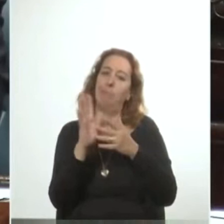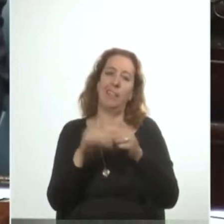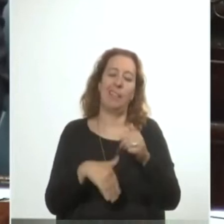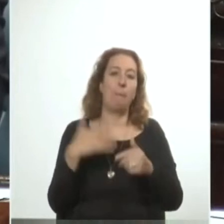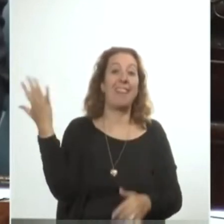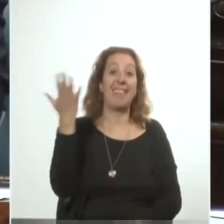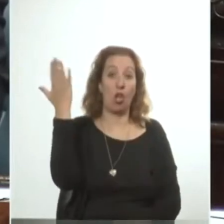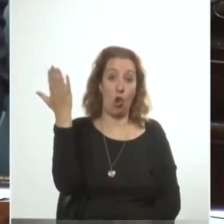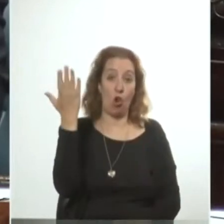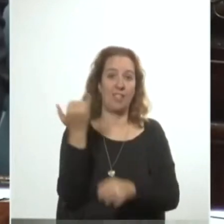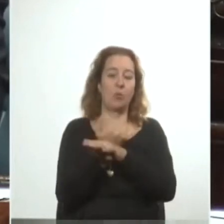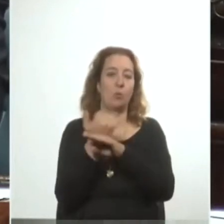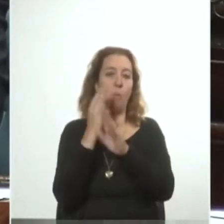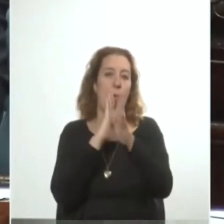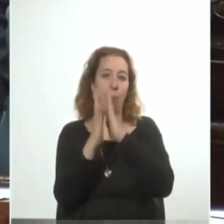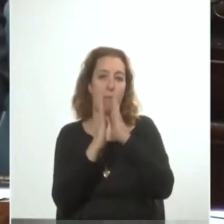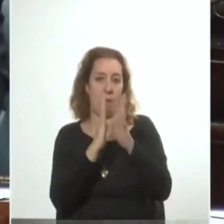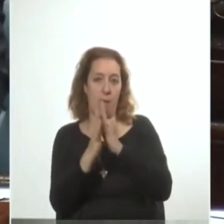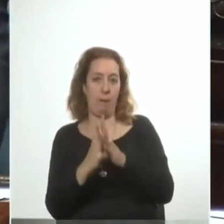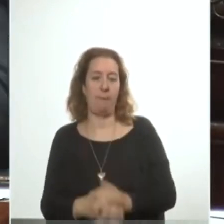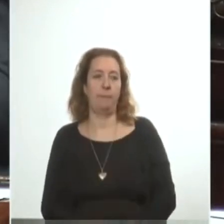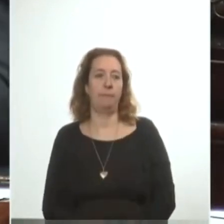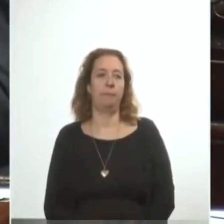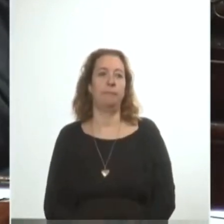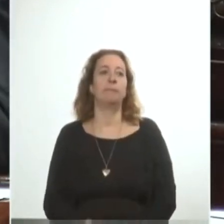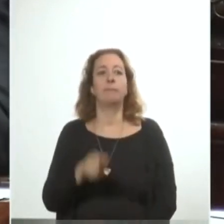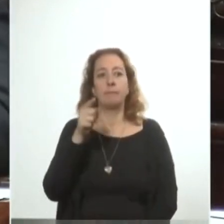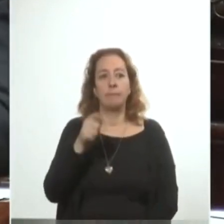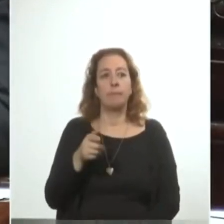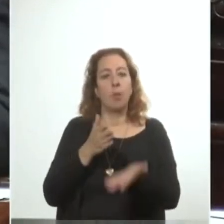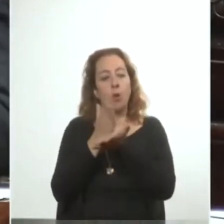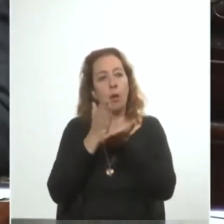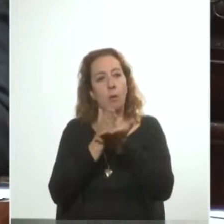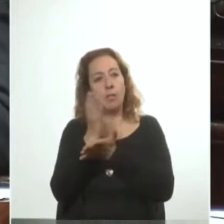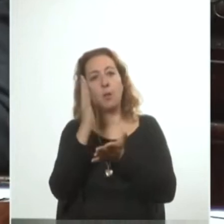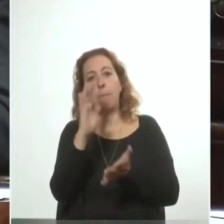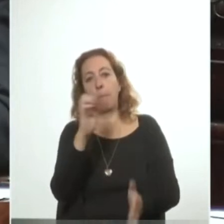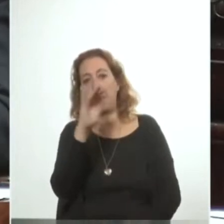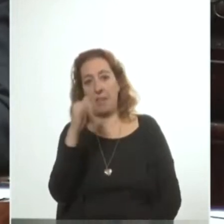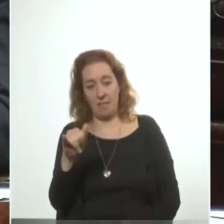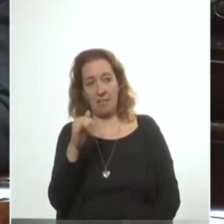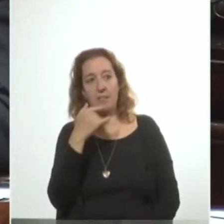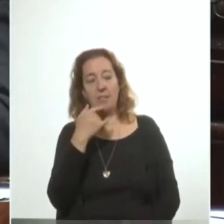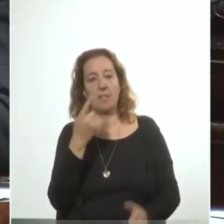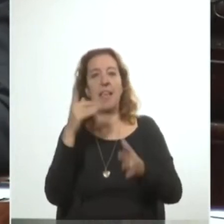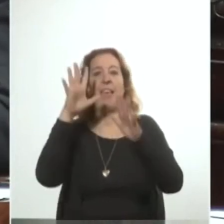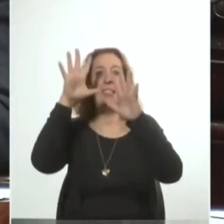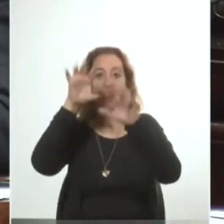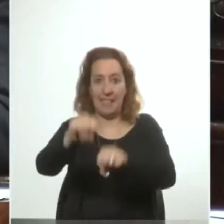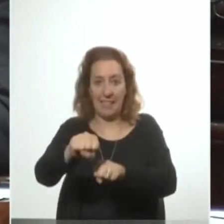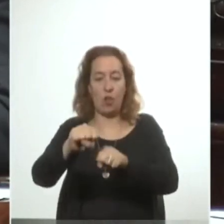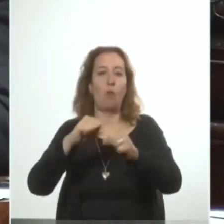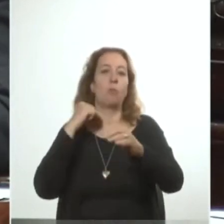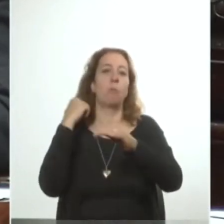de la institución parlamentaria. En el interín, con la colaboración de Amodio Pérez, habían sido detenidos y procesados